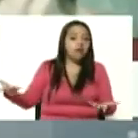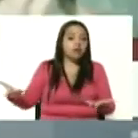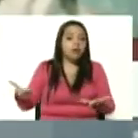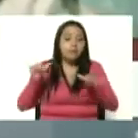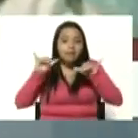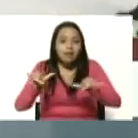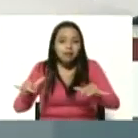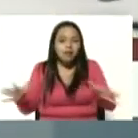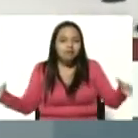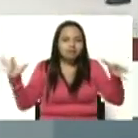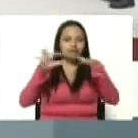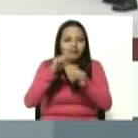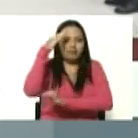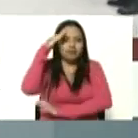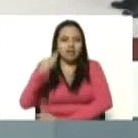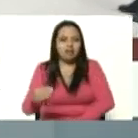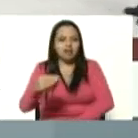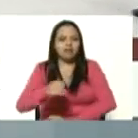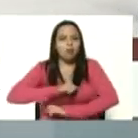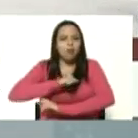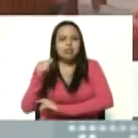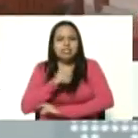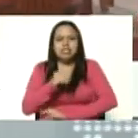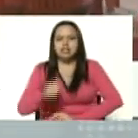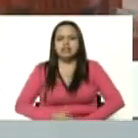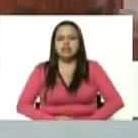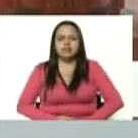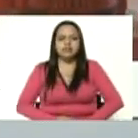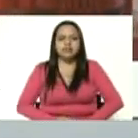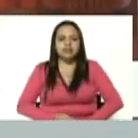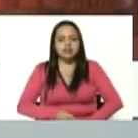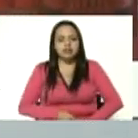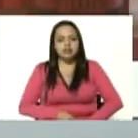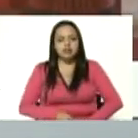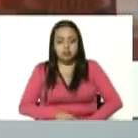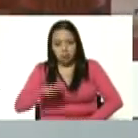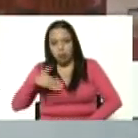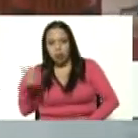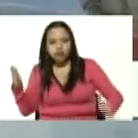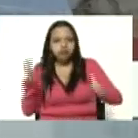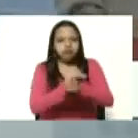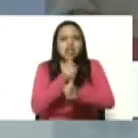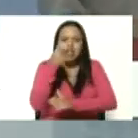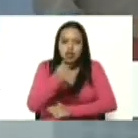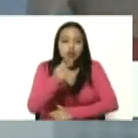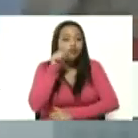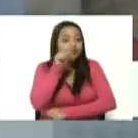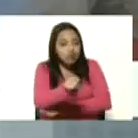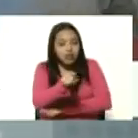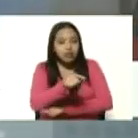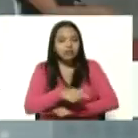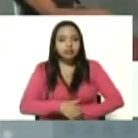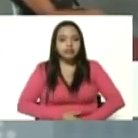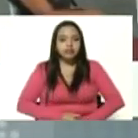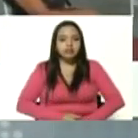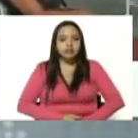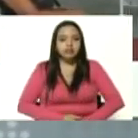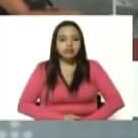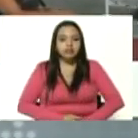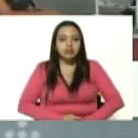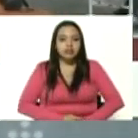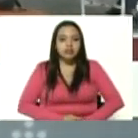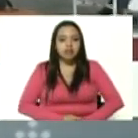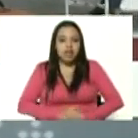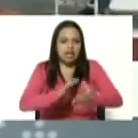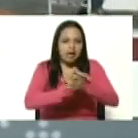perfecta unión cívico militar policial la vamos lo vamos a lograr se lo digo a usted querida compatriota que me